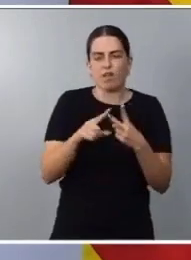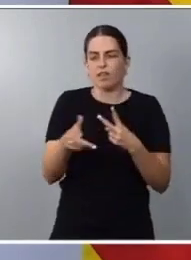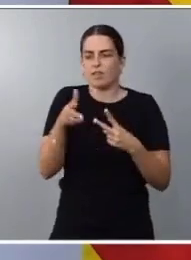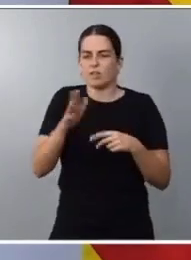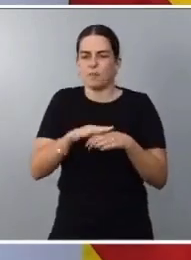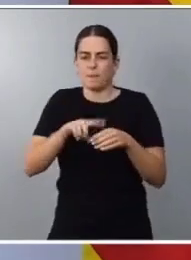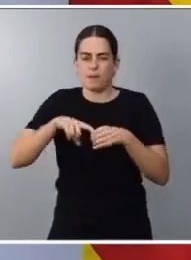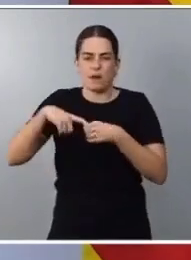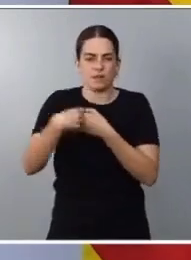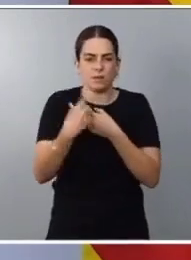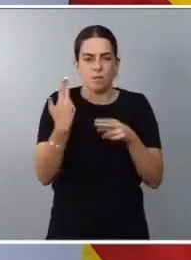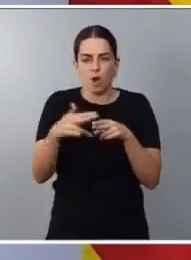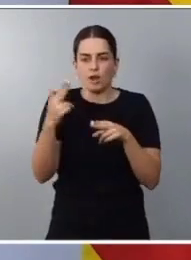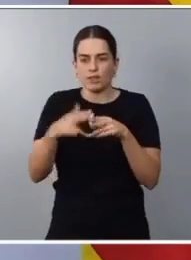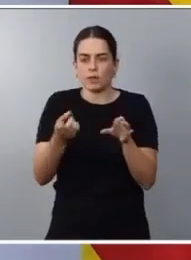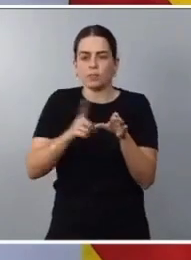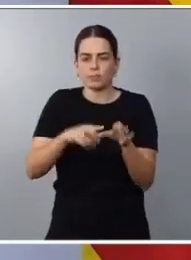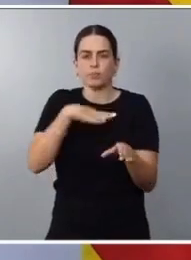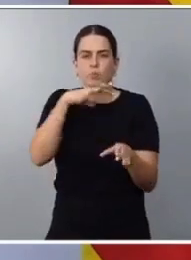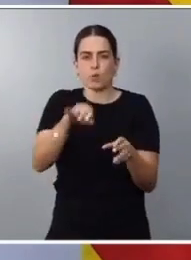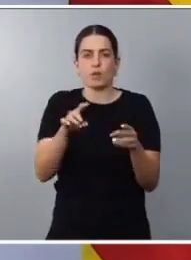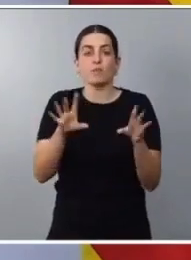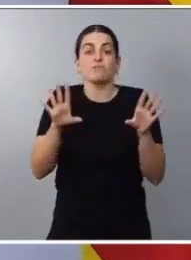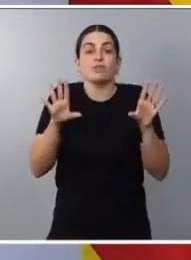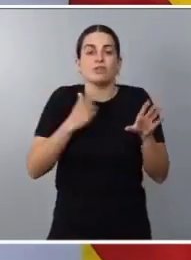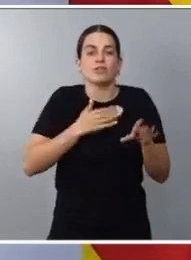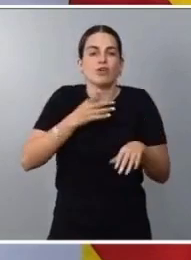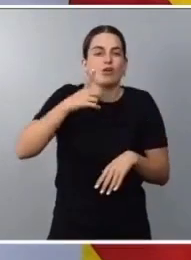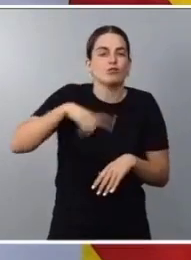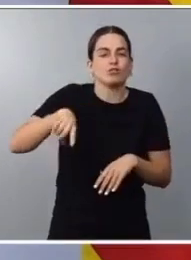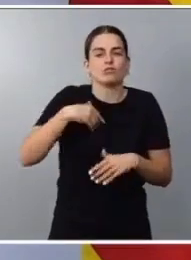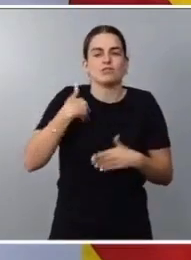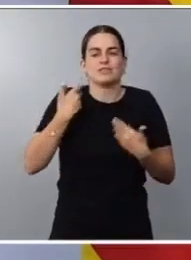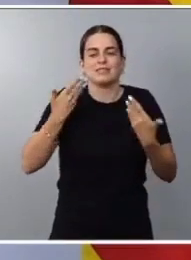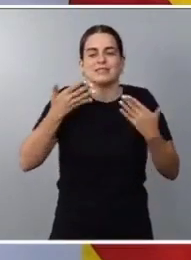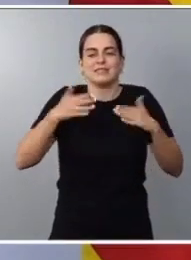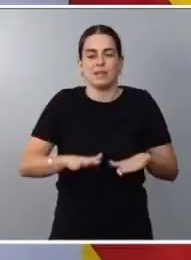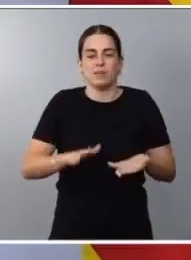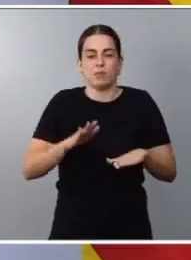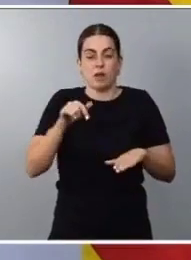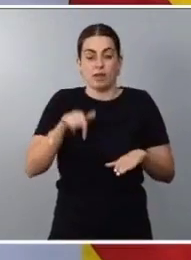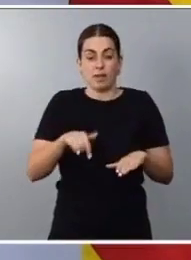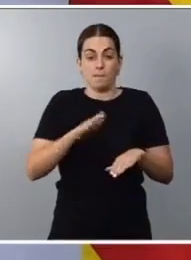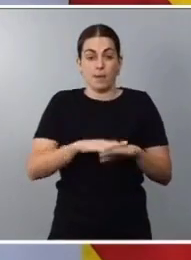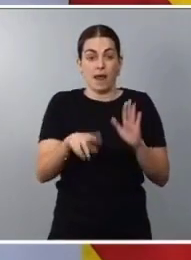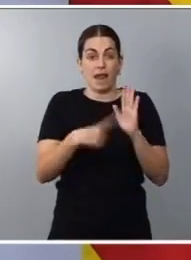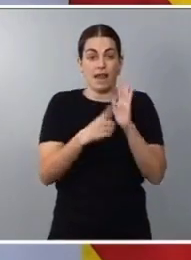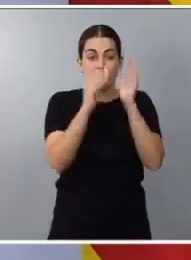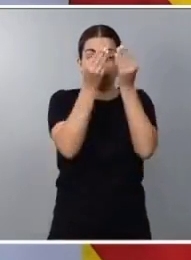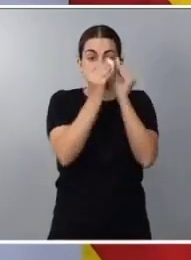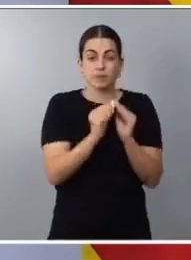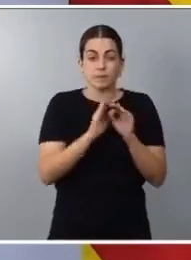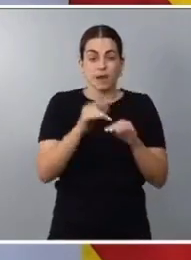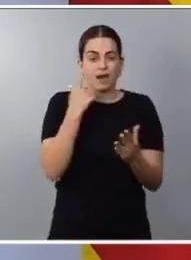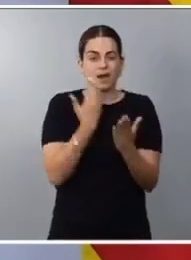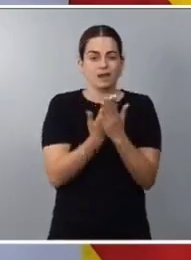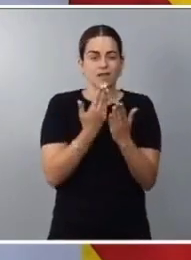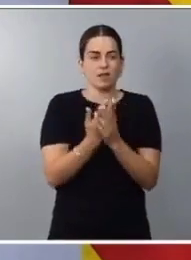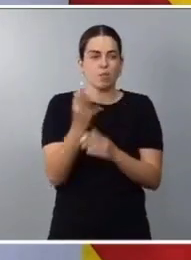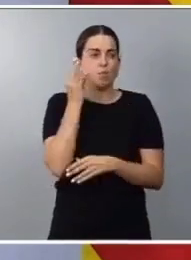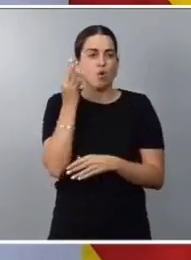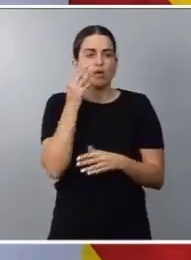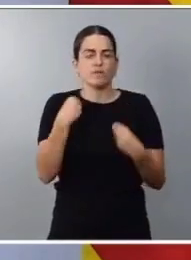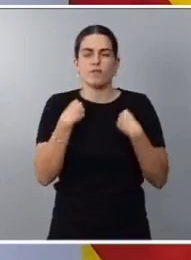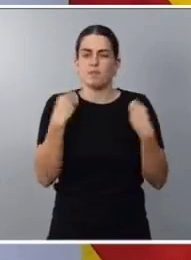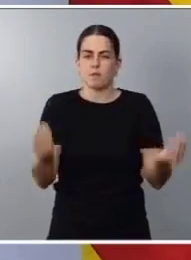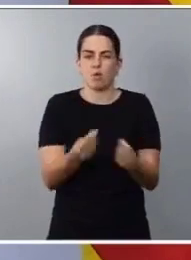política y, por tanto, estamos haciendo una ley para garantizar que las mujeres pueden vivir mejor y para garantizar que las